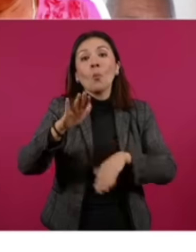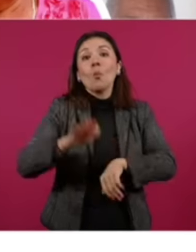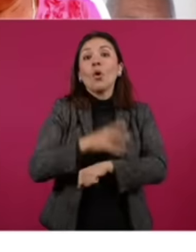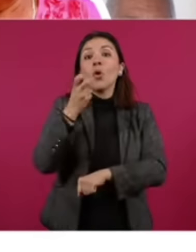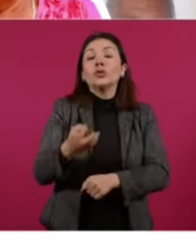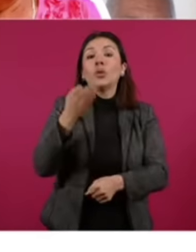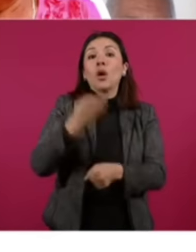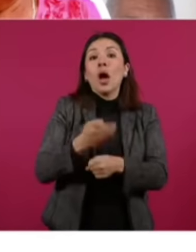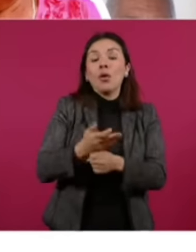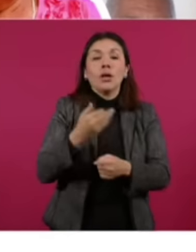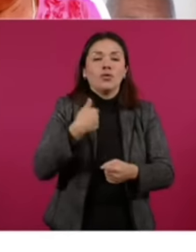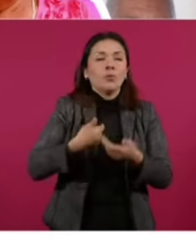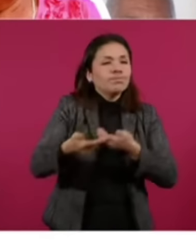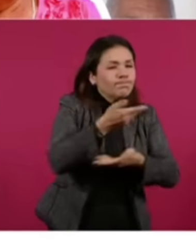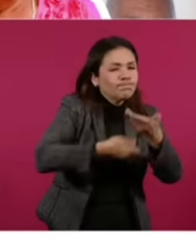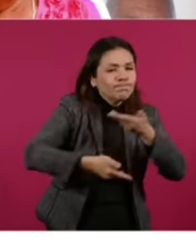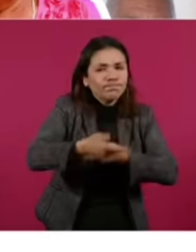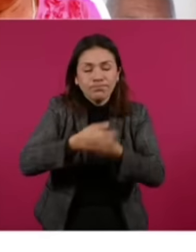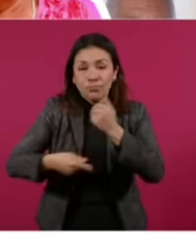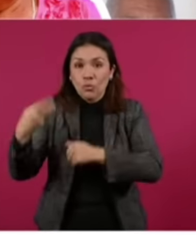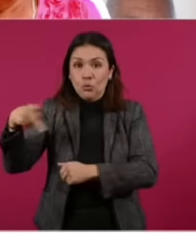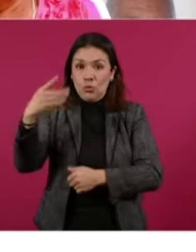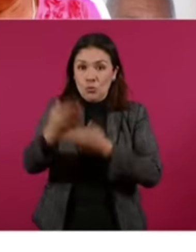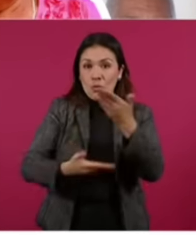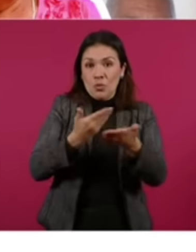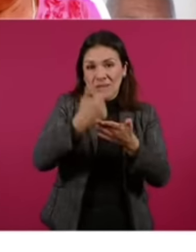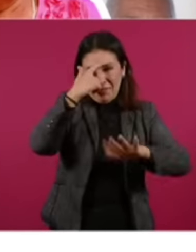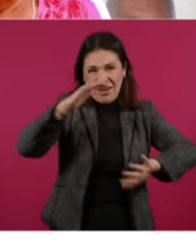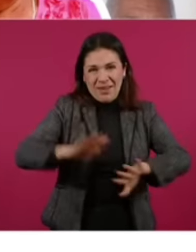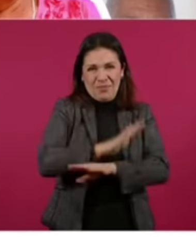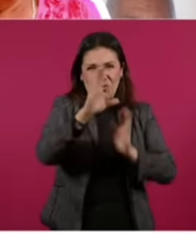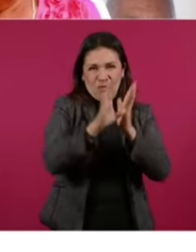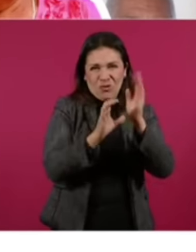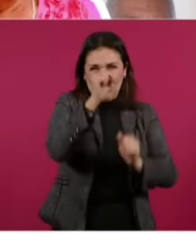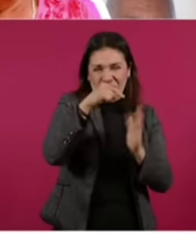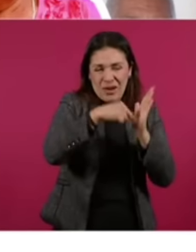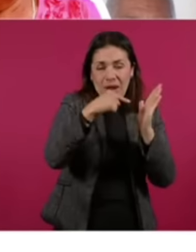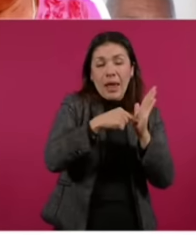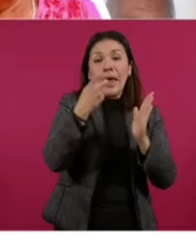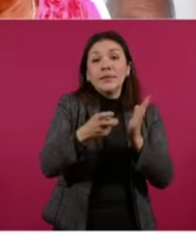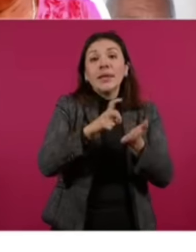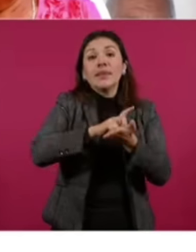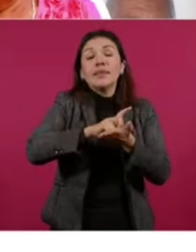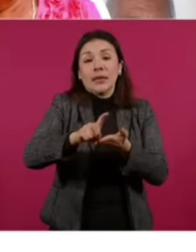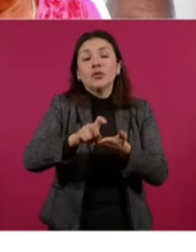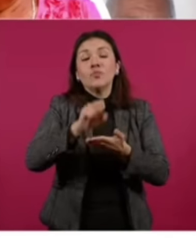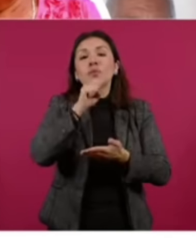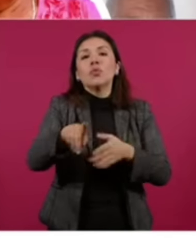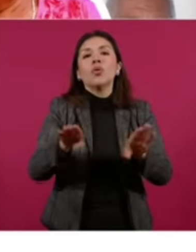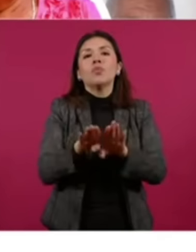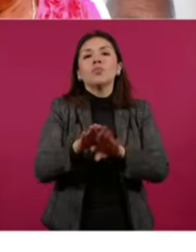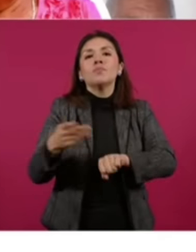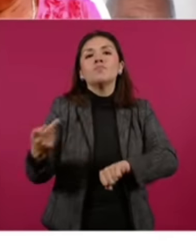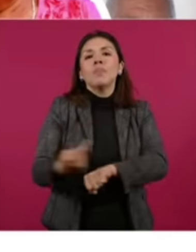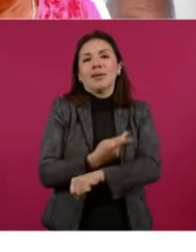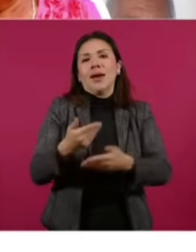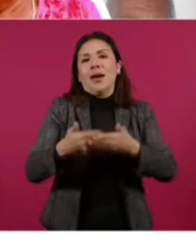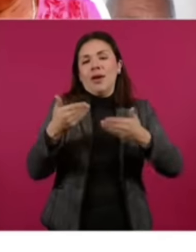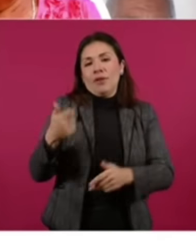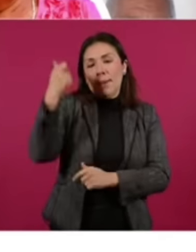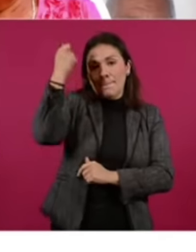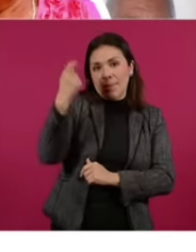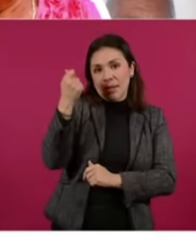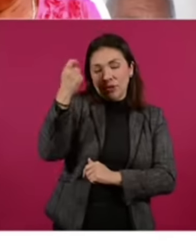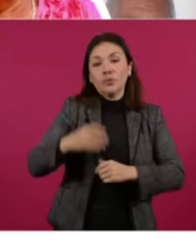homologando la propuesta de la reforma constitucional, este derecho a lo que ya sucede con esta pensión.